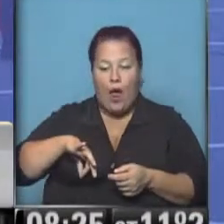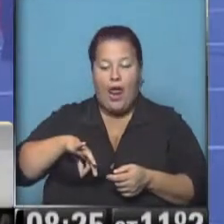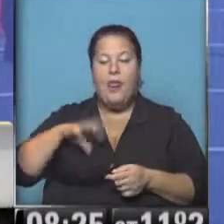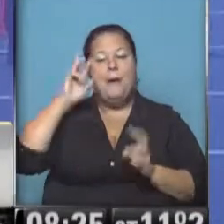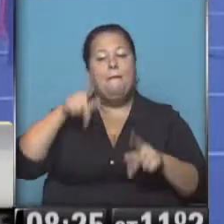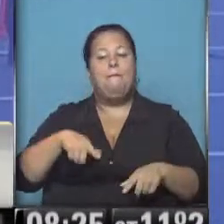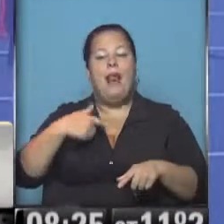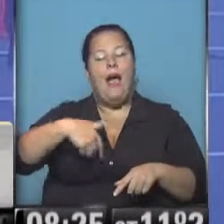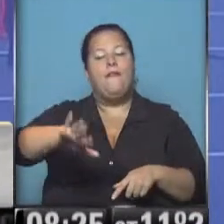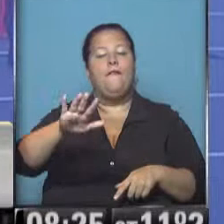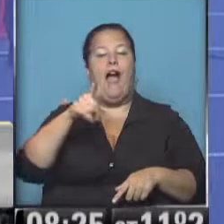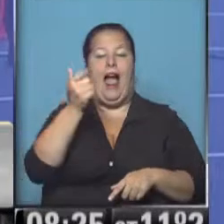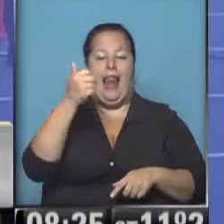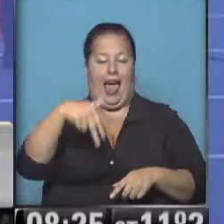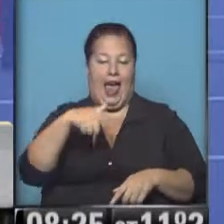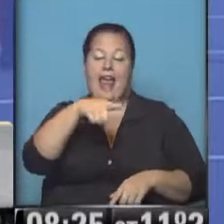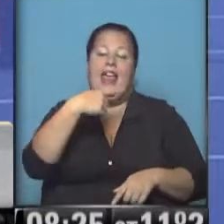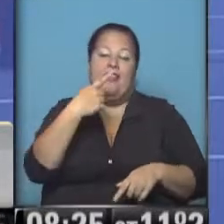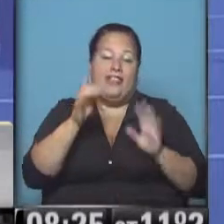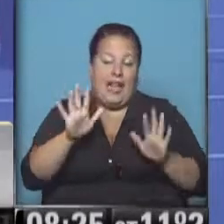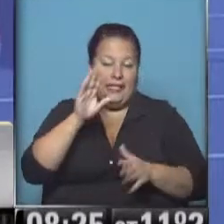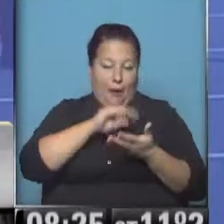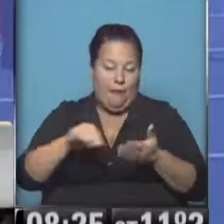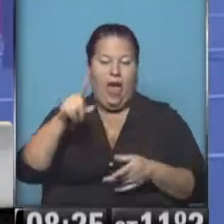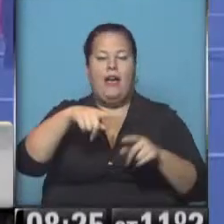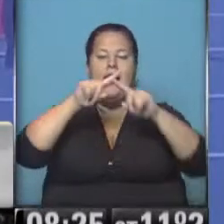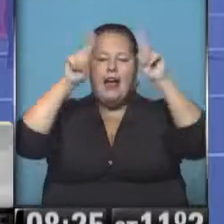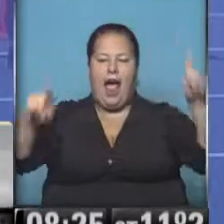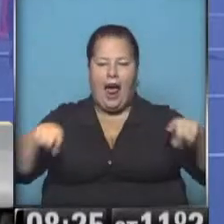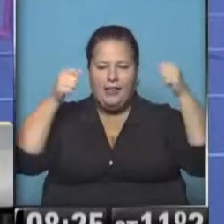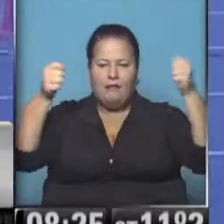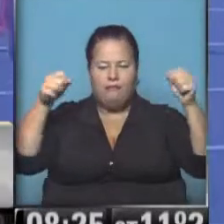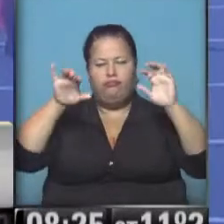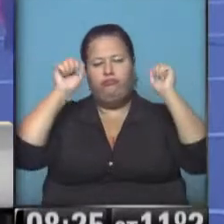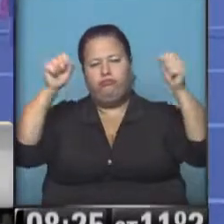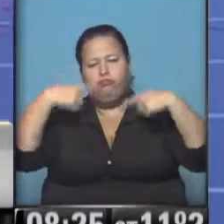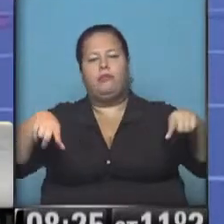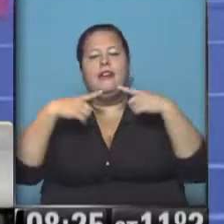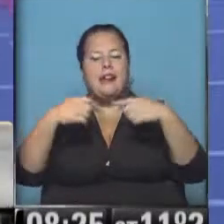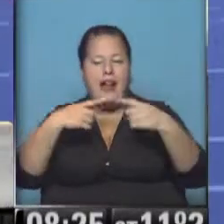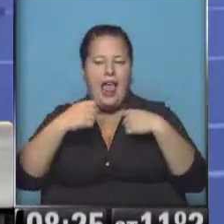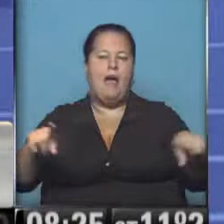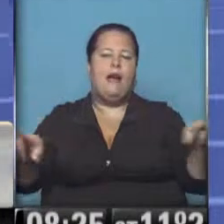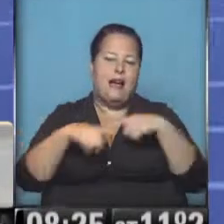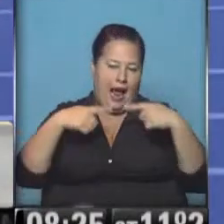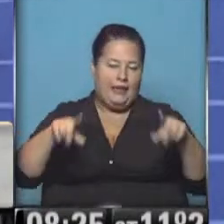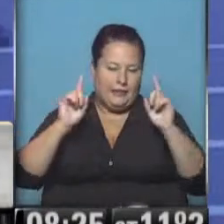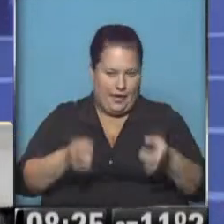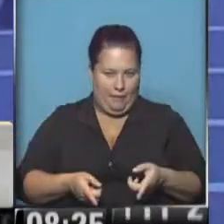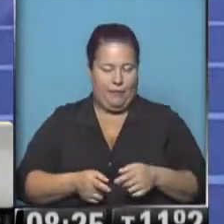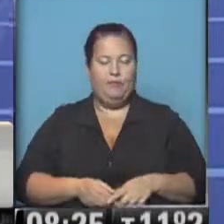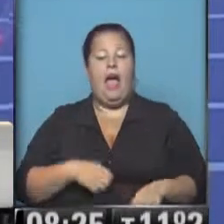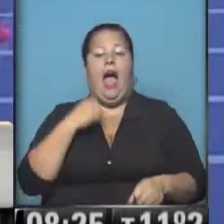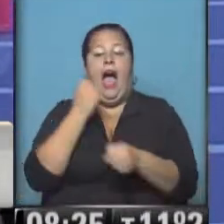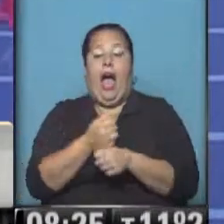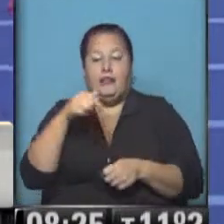plan que pretende llevar adelante el LAN. Es lo que ellos argumentan, tienen sus carteles aquí, sus leyendas y sus reclamos y cánticos, por supuesto. Hasta